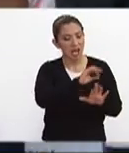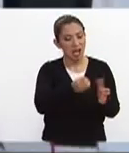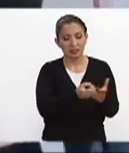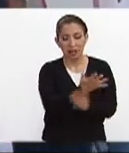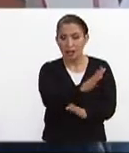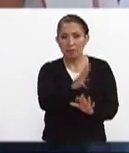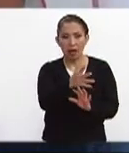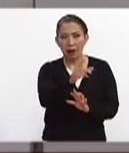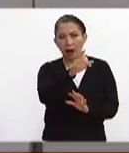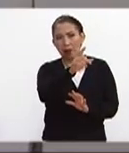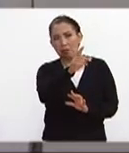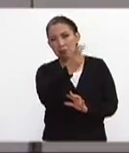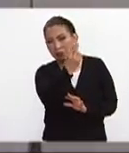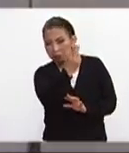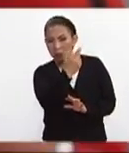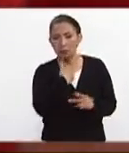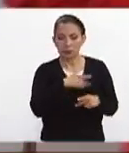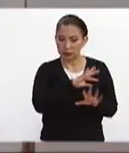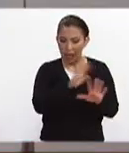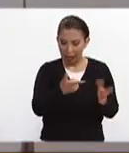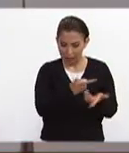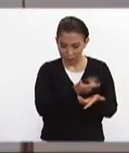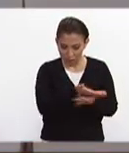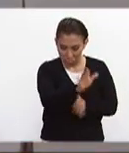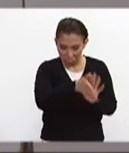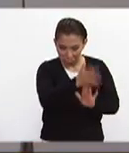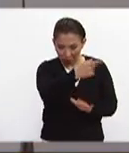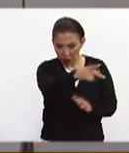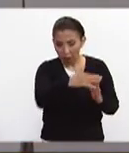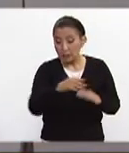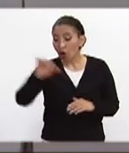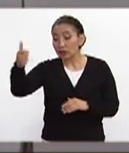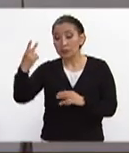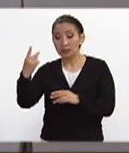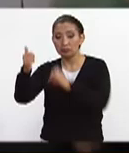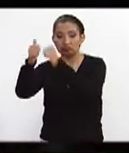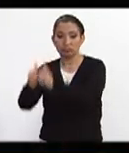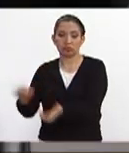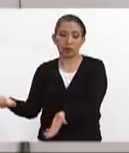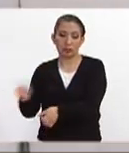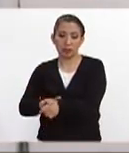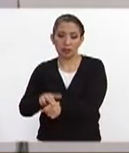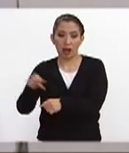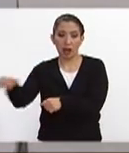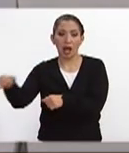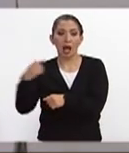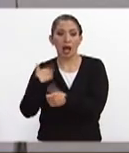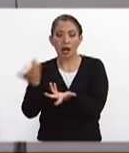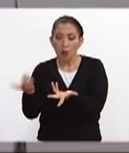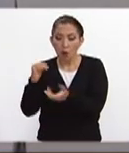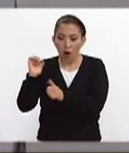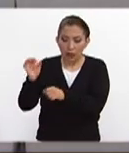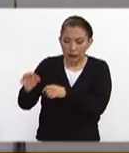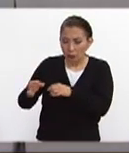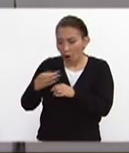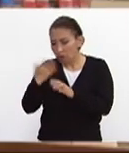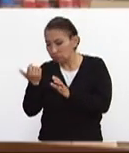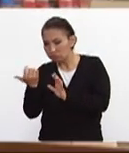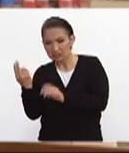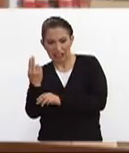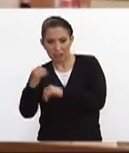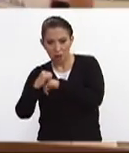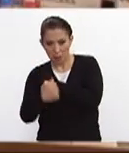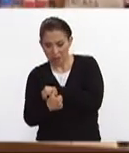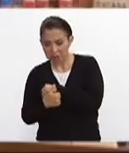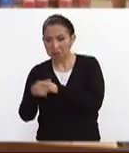alta aproximadamente 25 y tenemos otras 25 en el hospital que están llevándose a cabo ciertas cirugías y